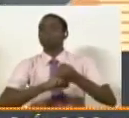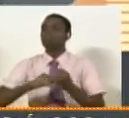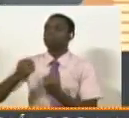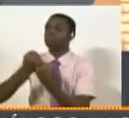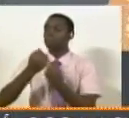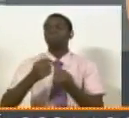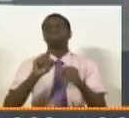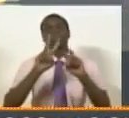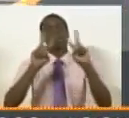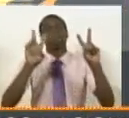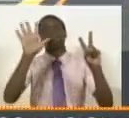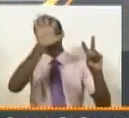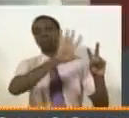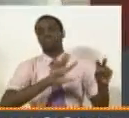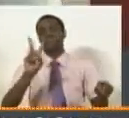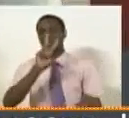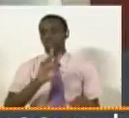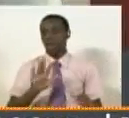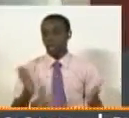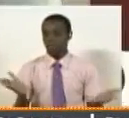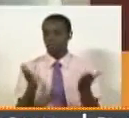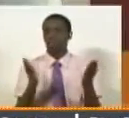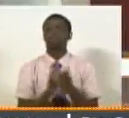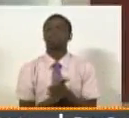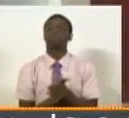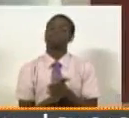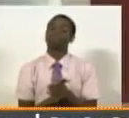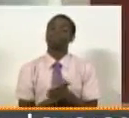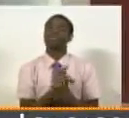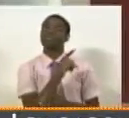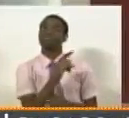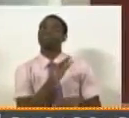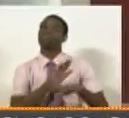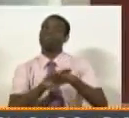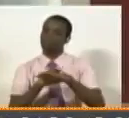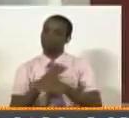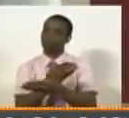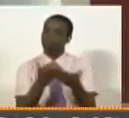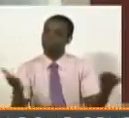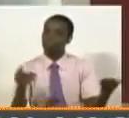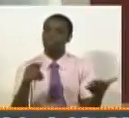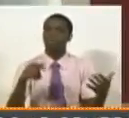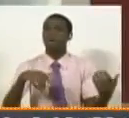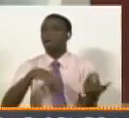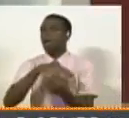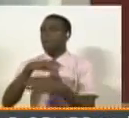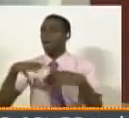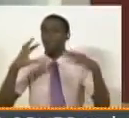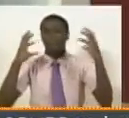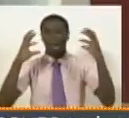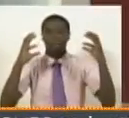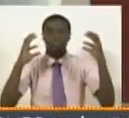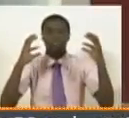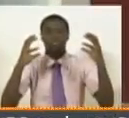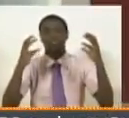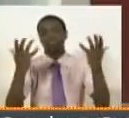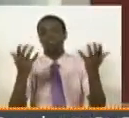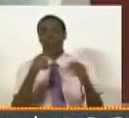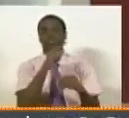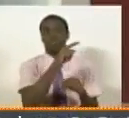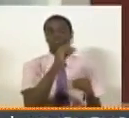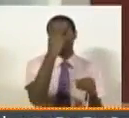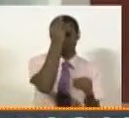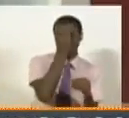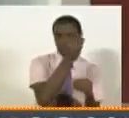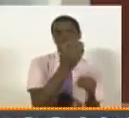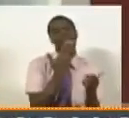Bueno, agradecemos al ministro Néstor Reverol Torres, mayor general. Lamentable noticia. Dos personas